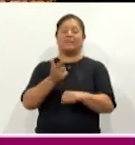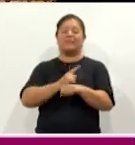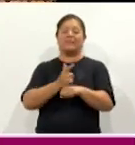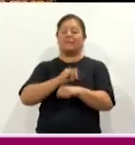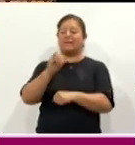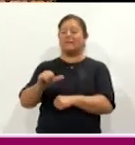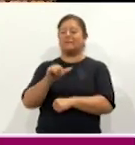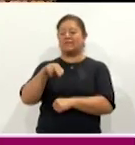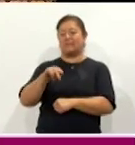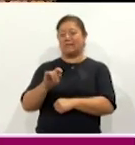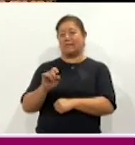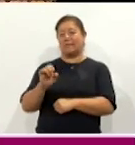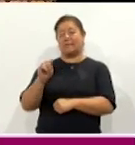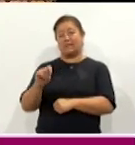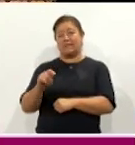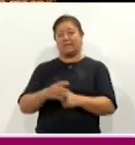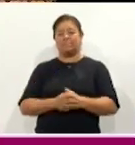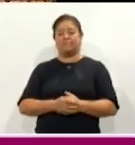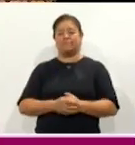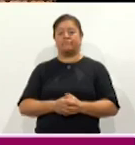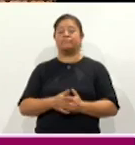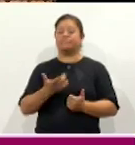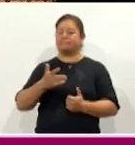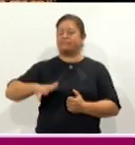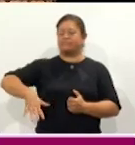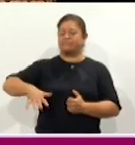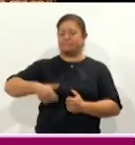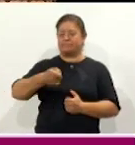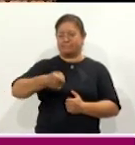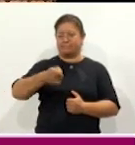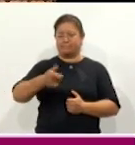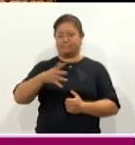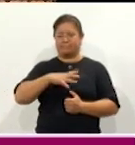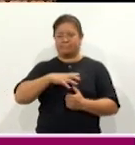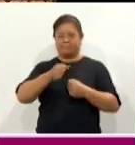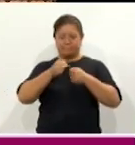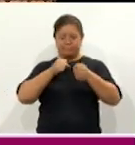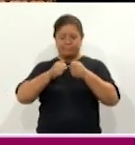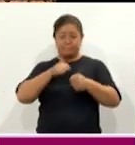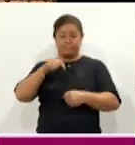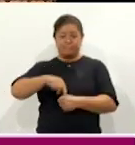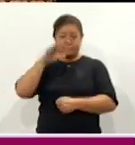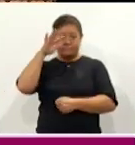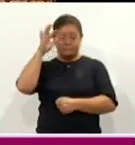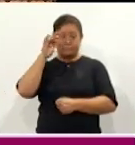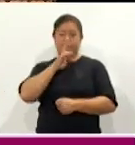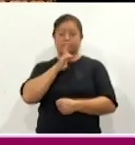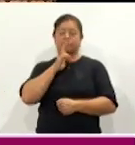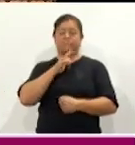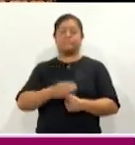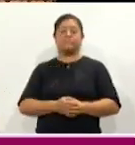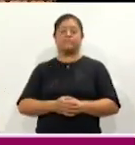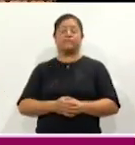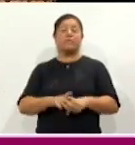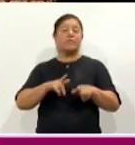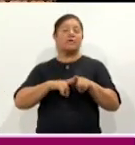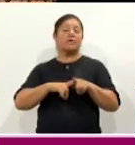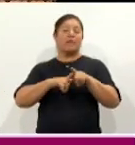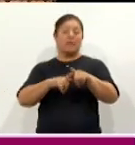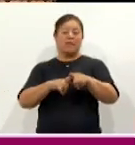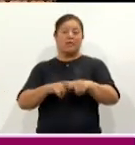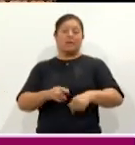estos saludos para nuestra anterior entrevista aquí en Coracyt Noticias. Vamos a continuar con más